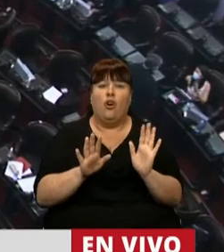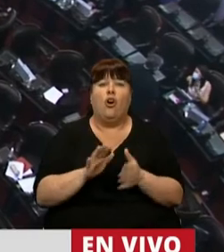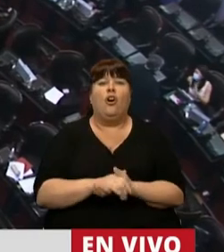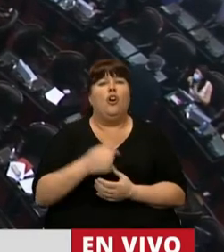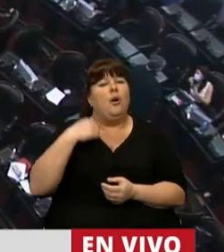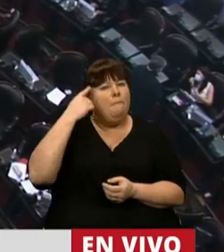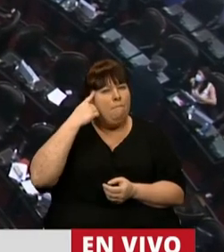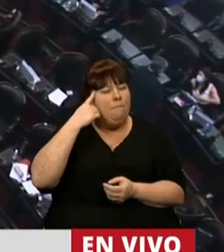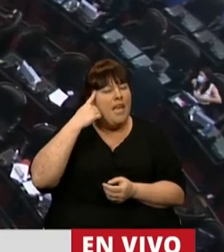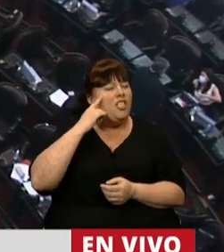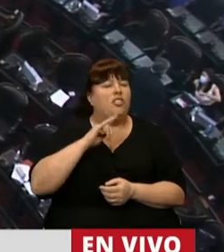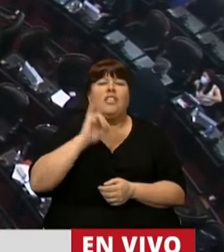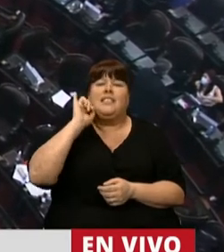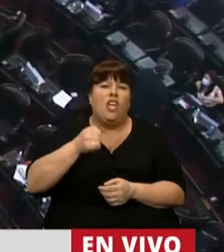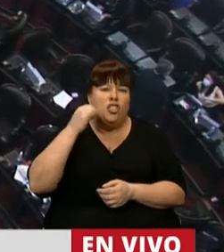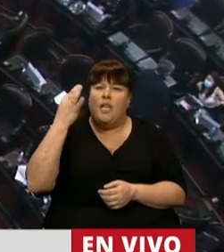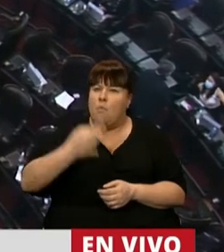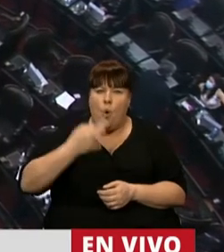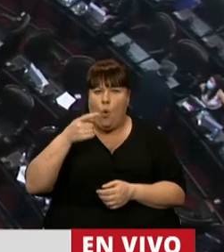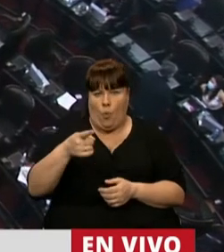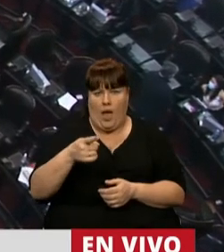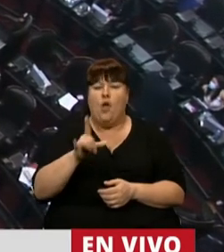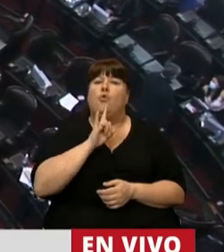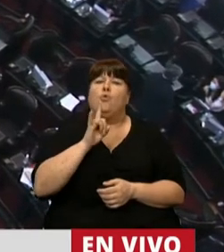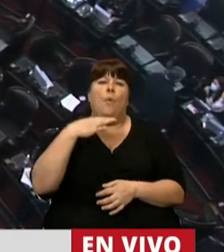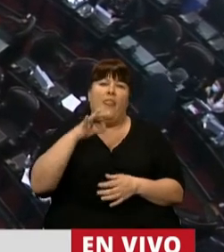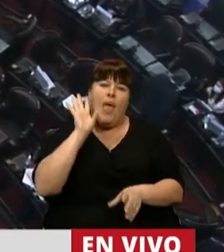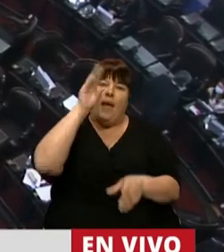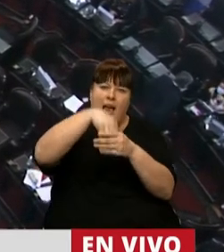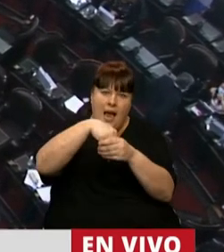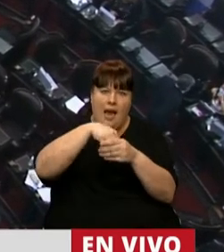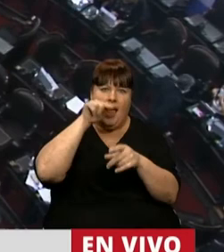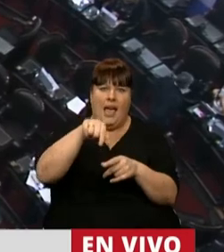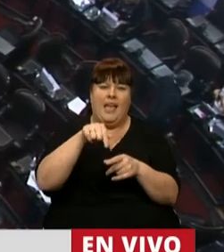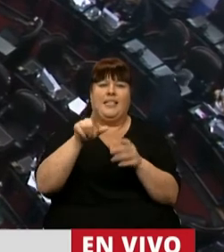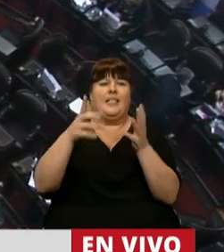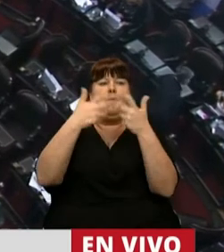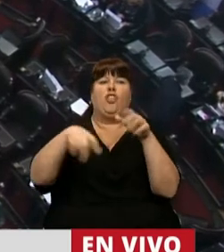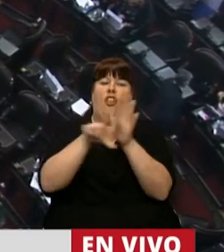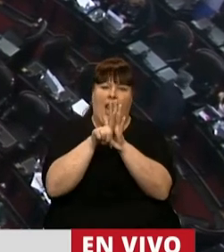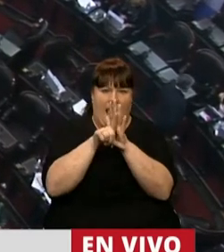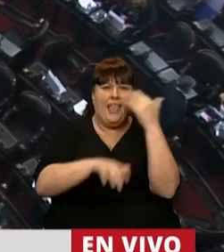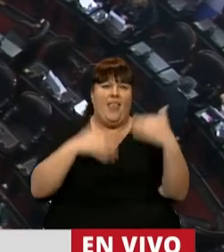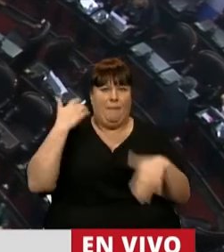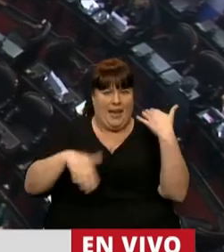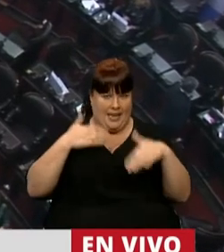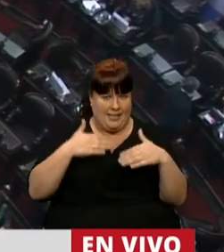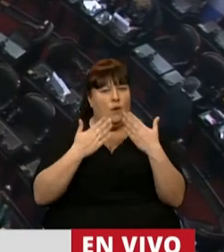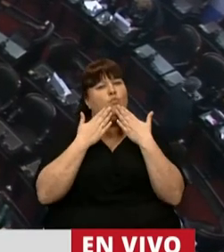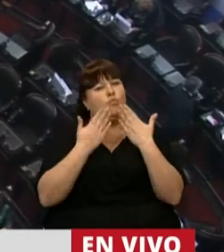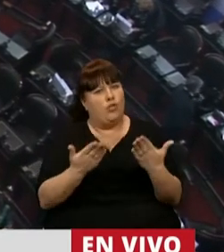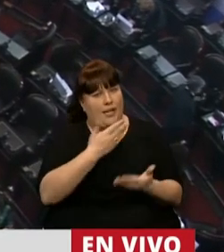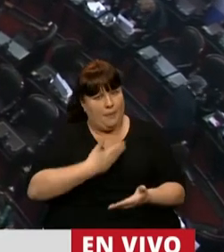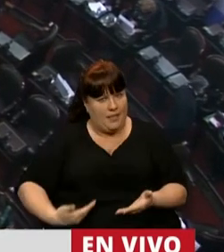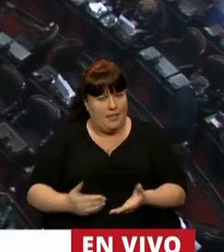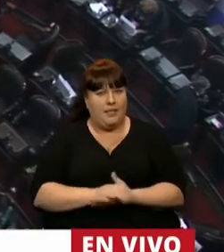que considero que es de estricta justicia que Tucumán se ha incorporado a este régimen de emergencia. Muchísimas